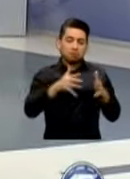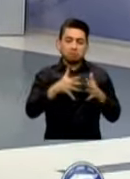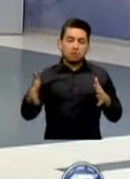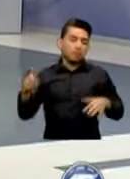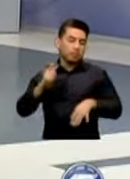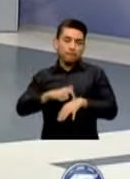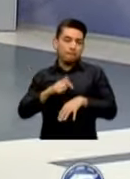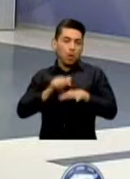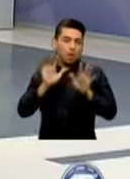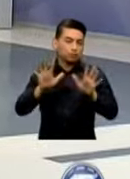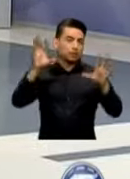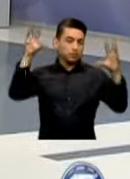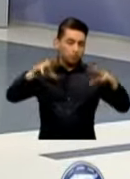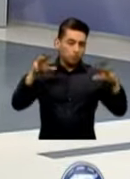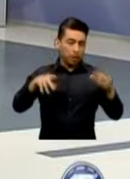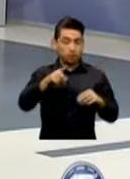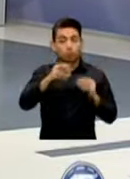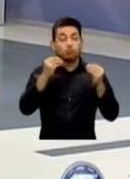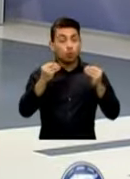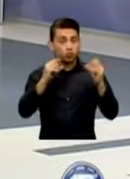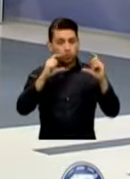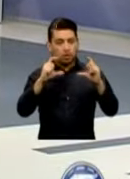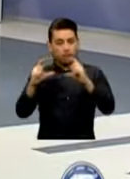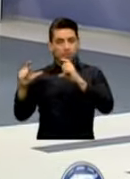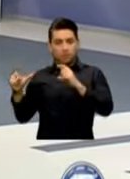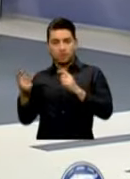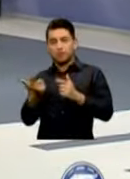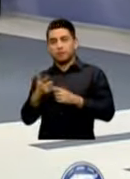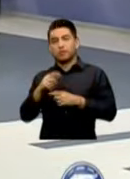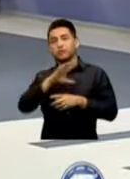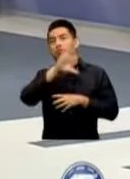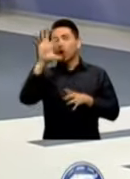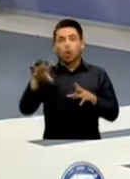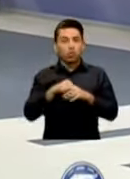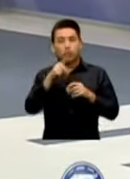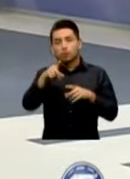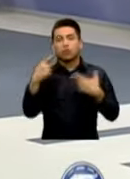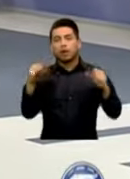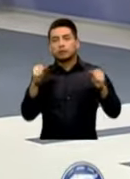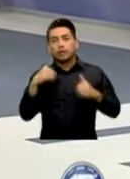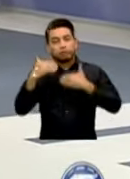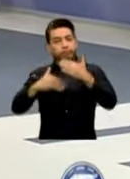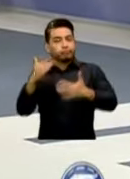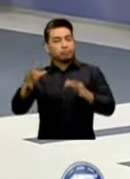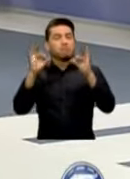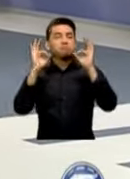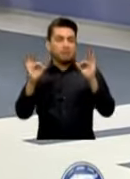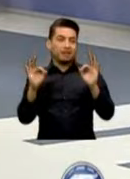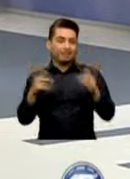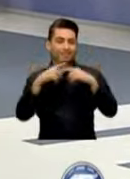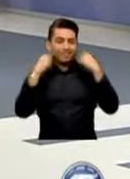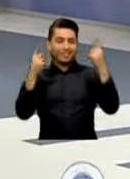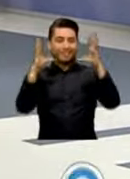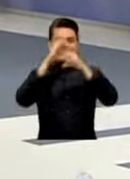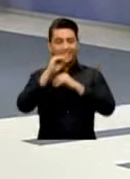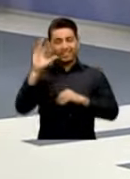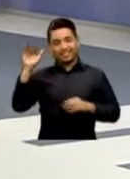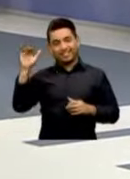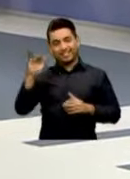Así Que Mucha Precaución Pero Que Todo Lo Que Usted Emprenda Sea De Lo Mejor Feliz Noche Hasta mañana